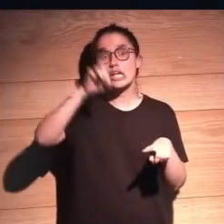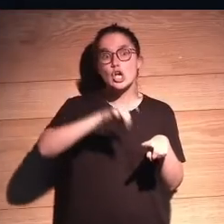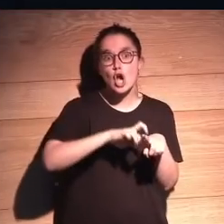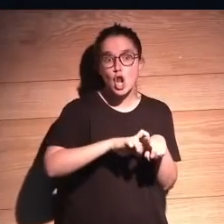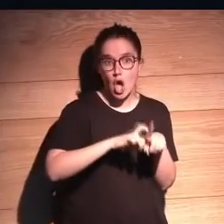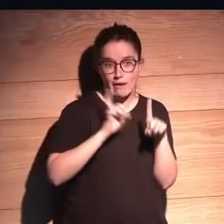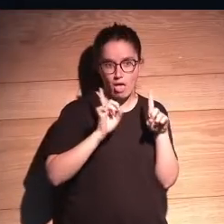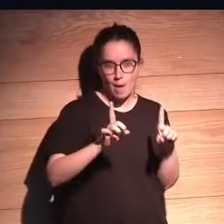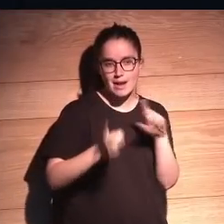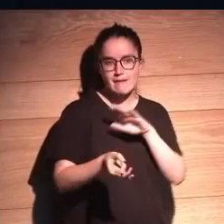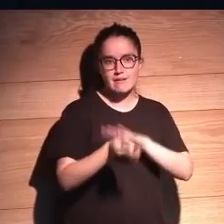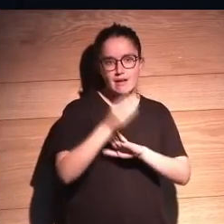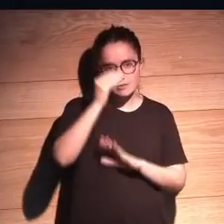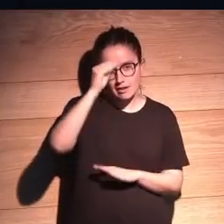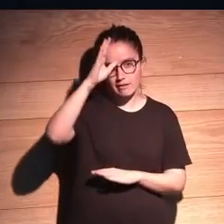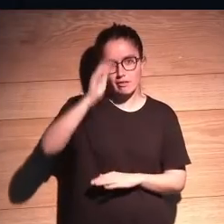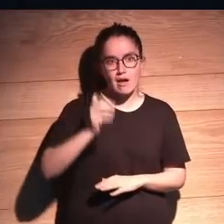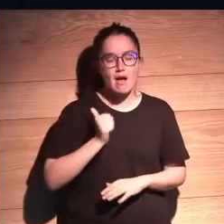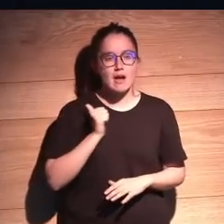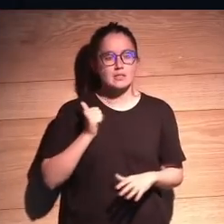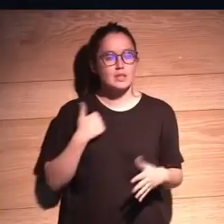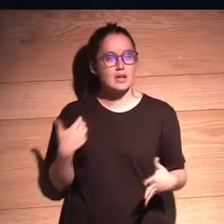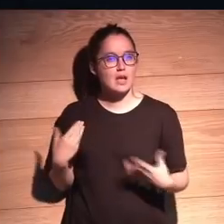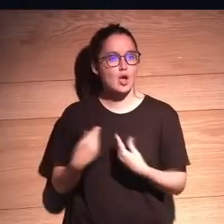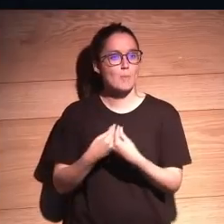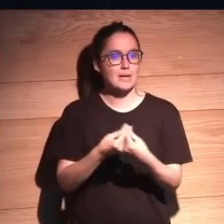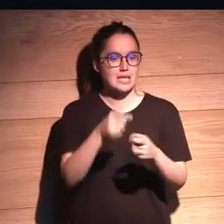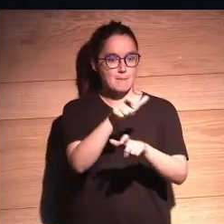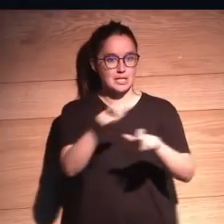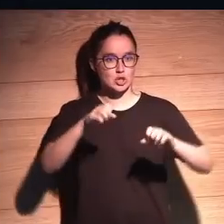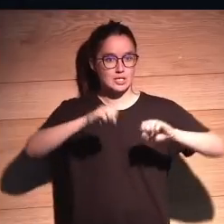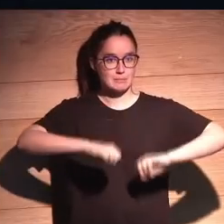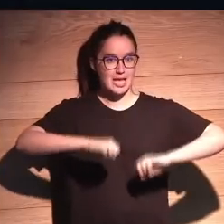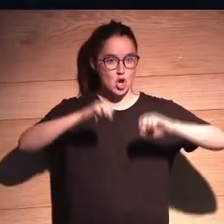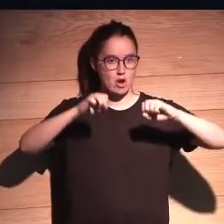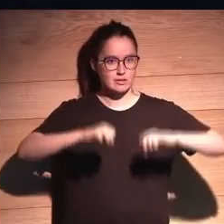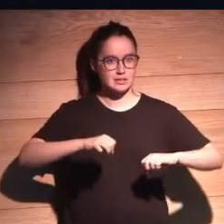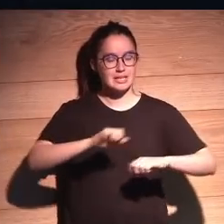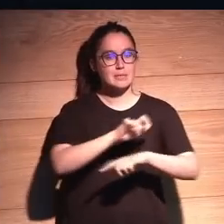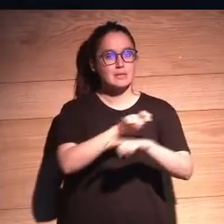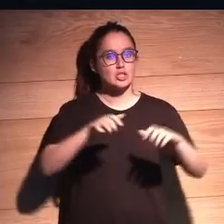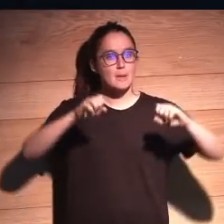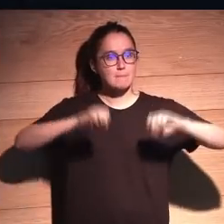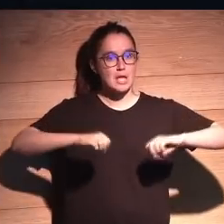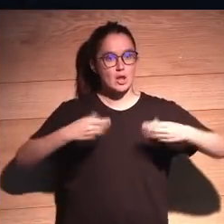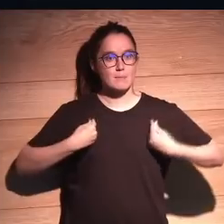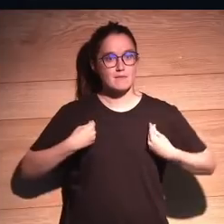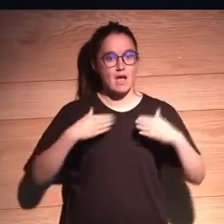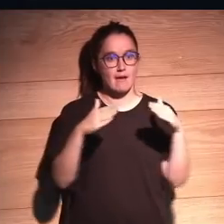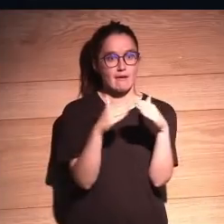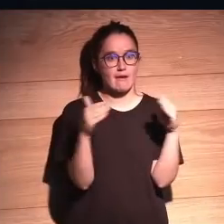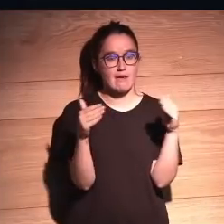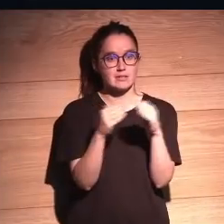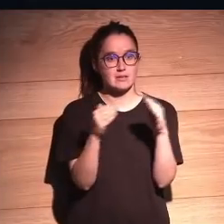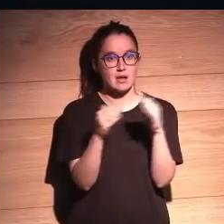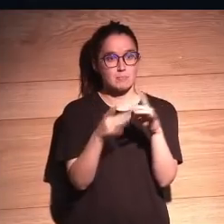para crear inteligencia artificial que acompañe a gente mayor. Esa gente mayor que vive en su casa y no va a recibir